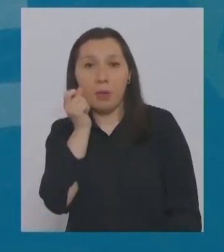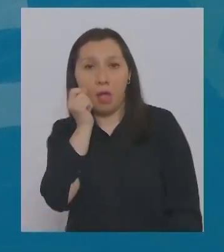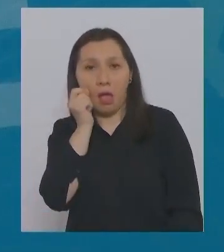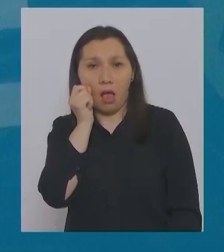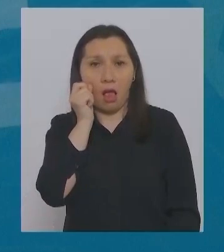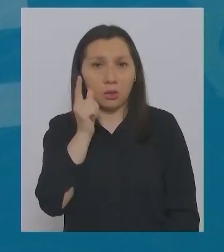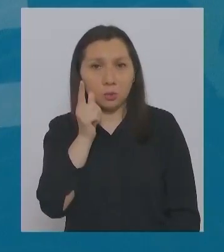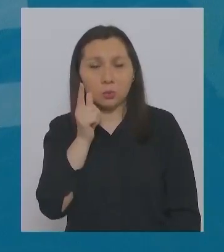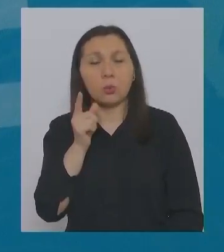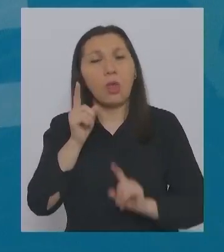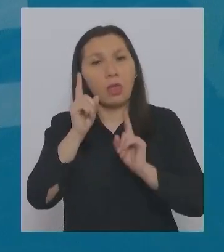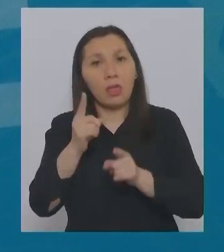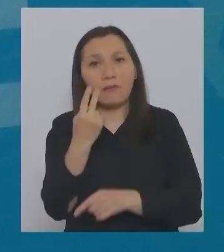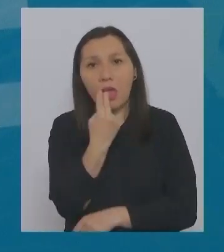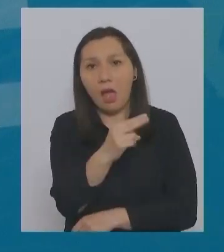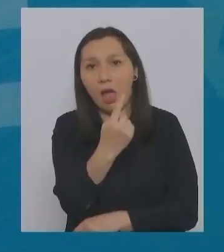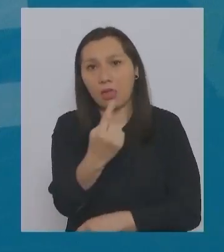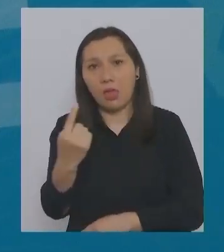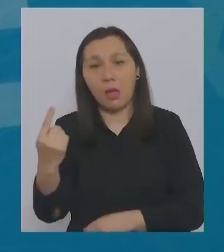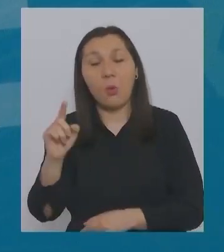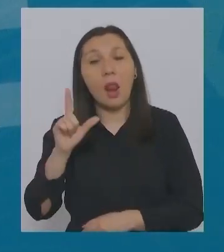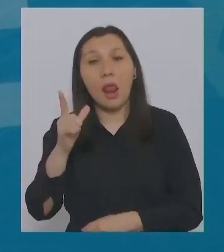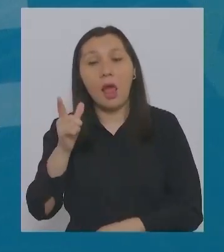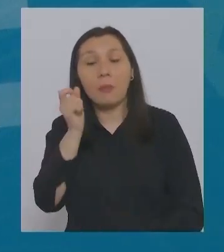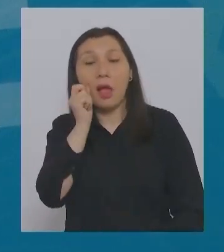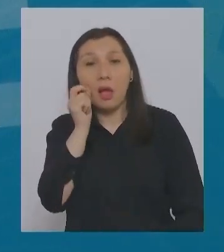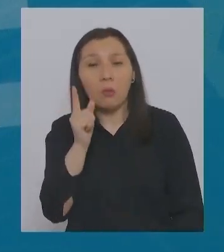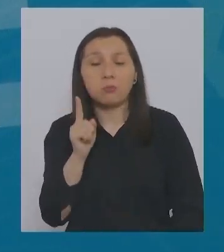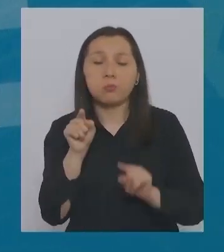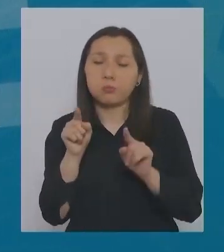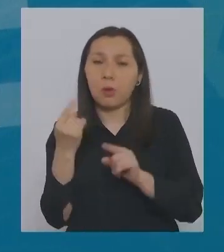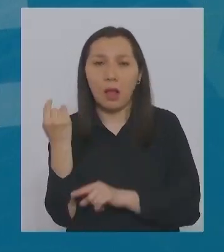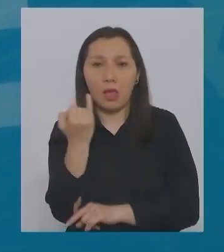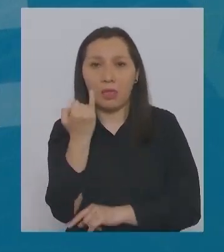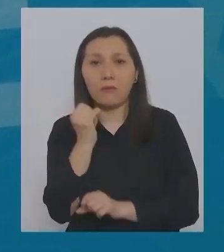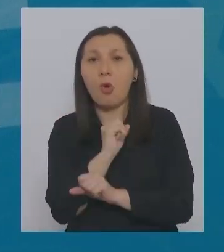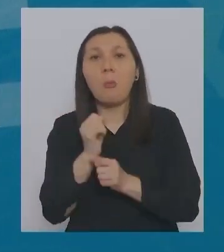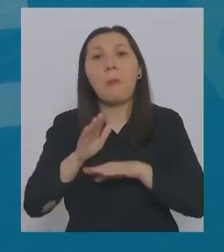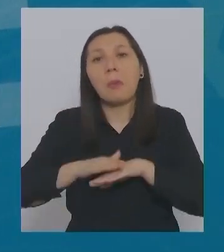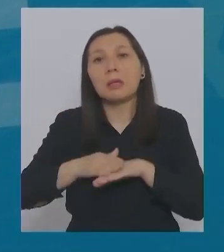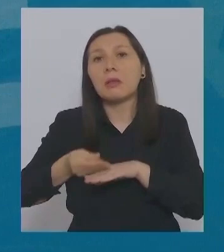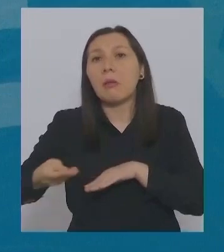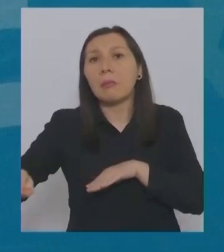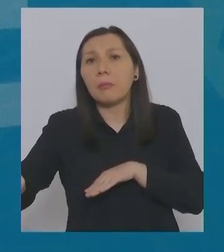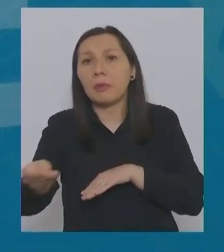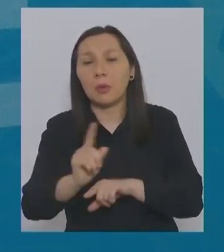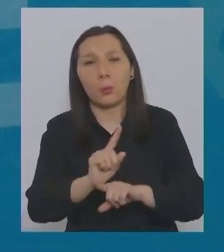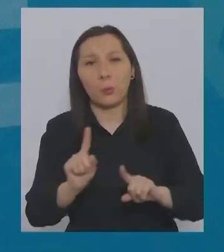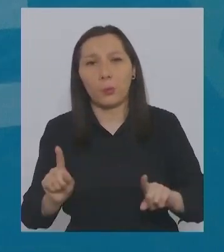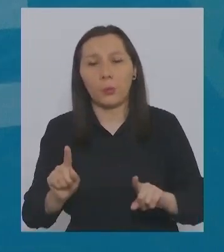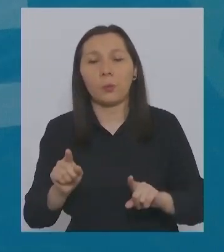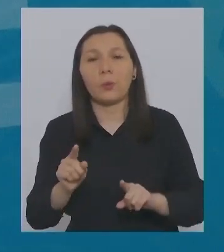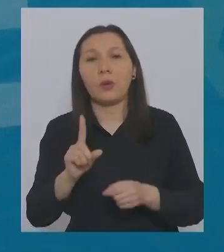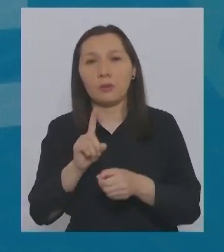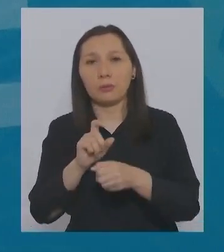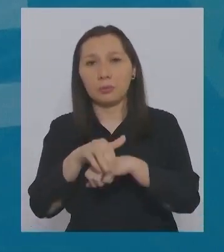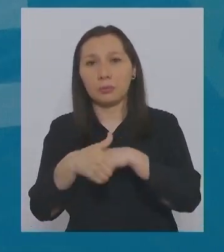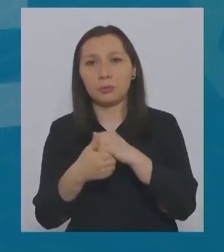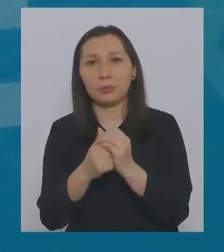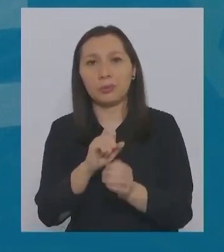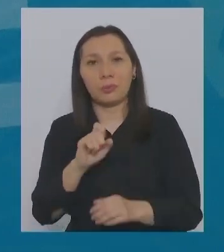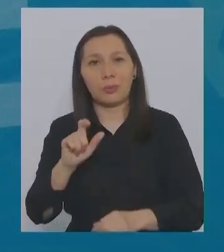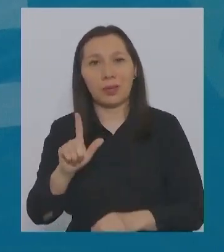azul, que tiene que ser individual. El lápiz pasta es individual, no compartir el lápiz. Y alcohol gel